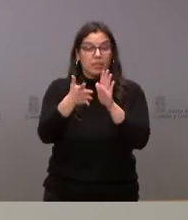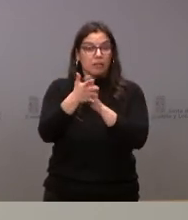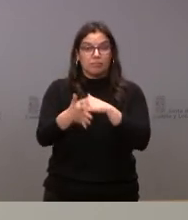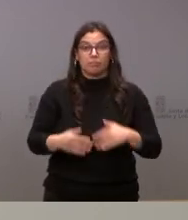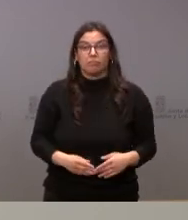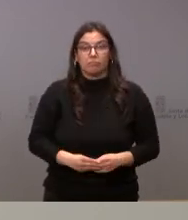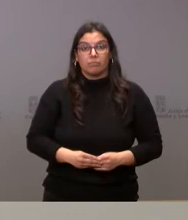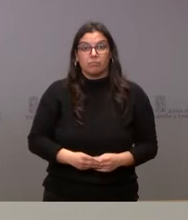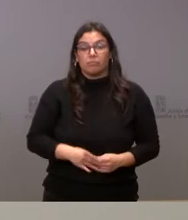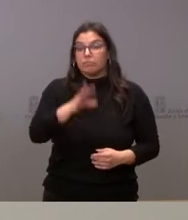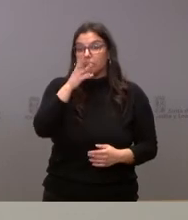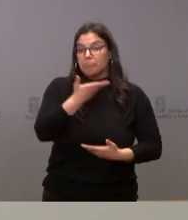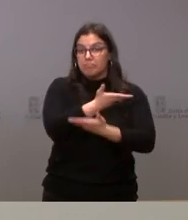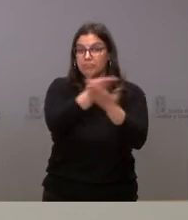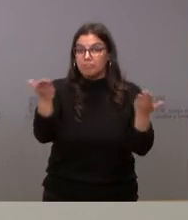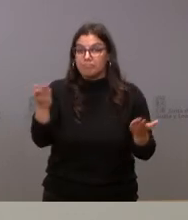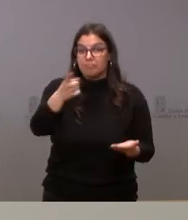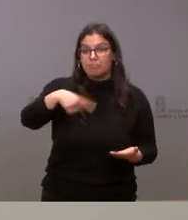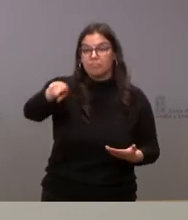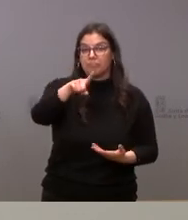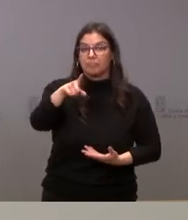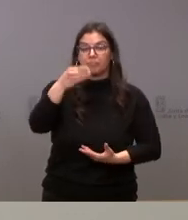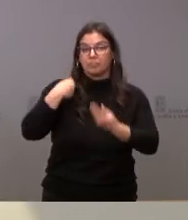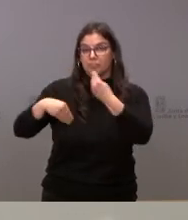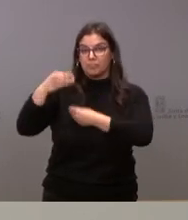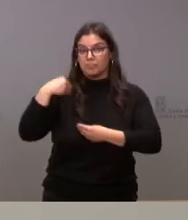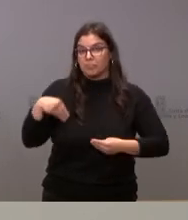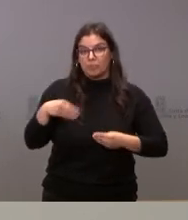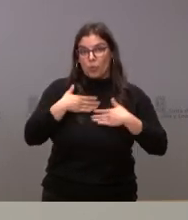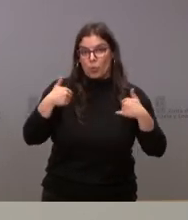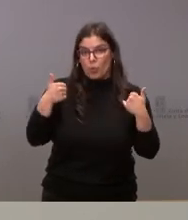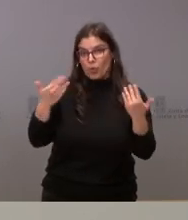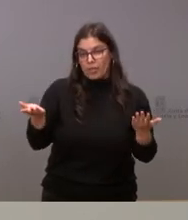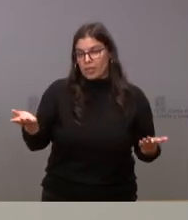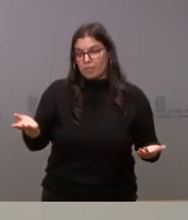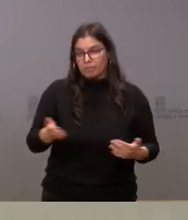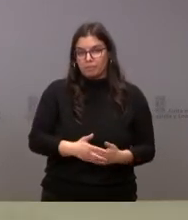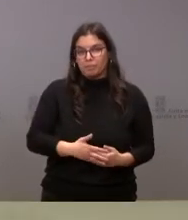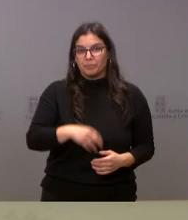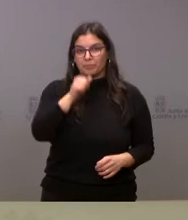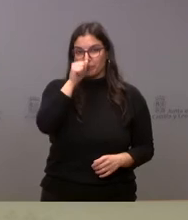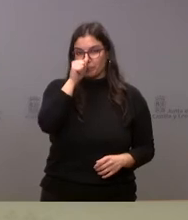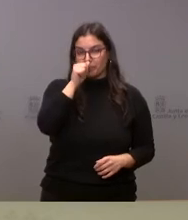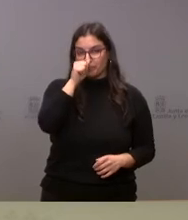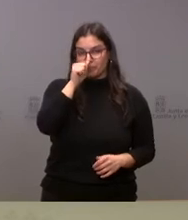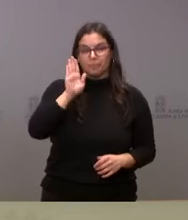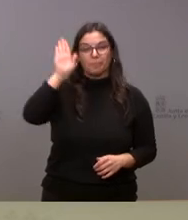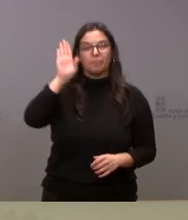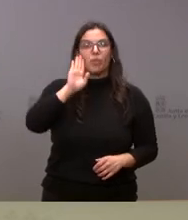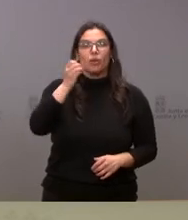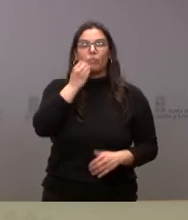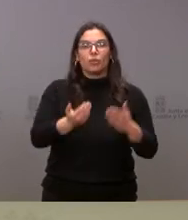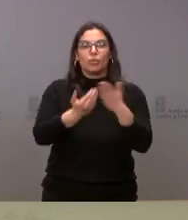y quedo a la espera de que ustedes puedan formular cualquier cuestión que deseen oportuno. Hola, buenos días, de la ABC.